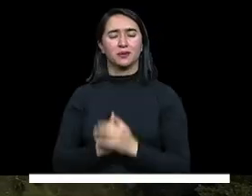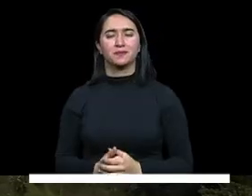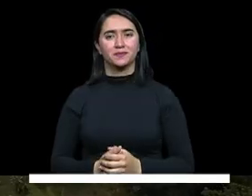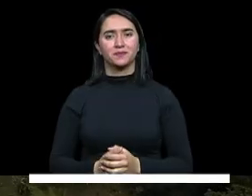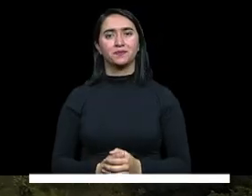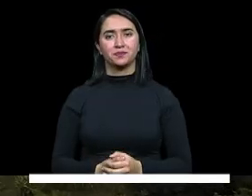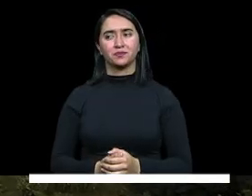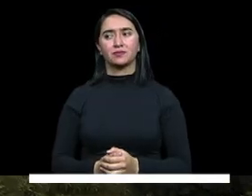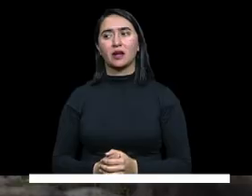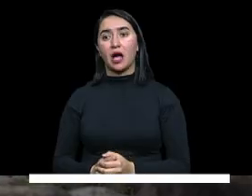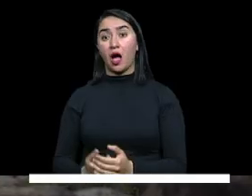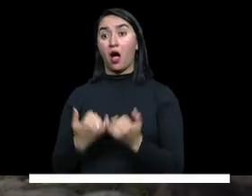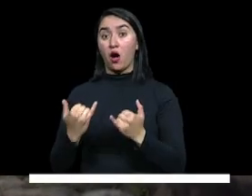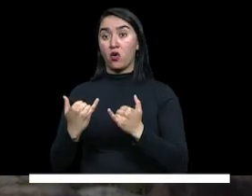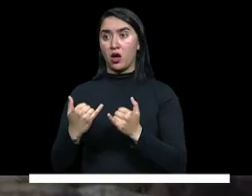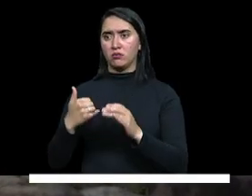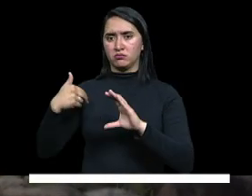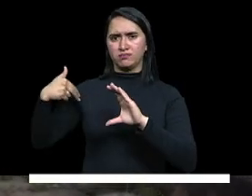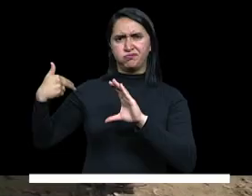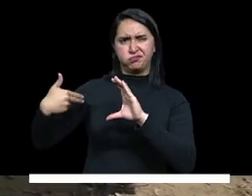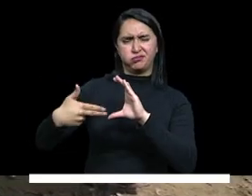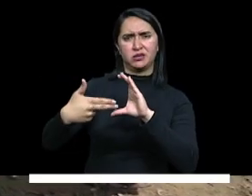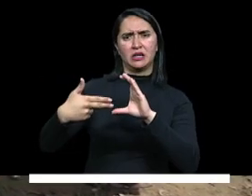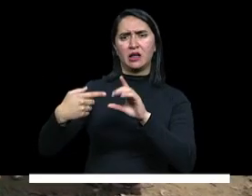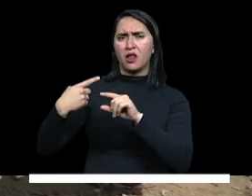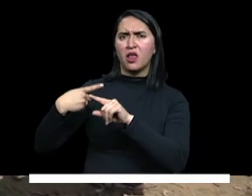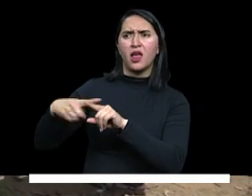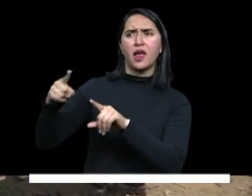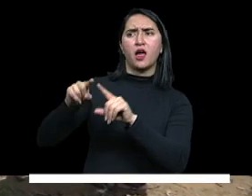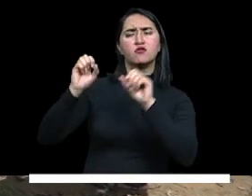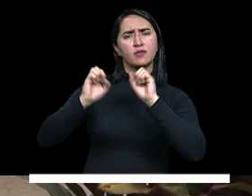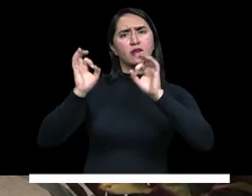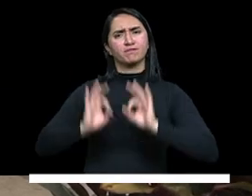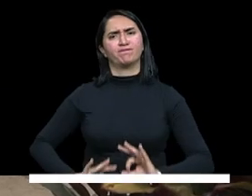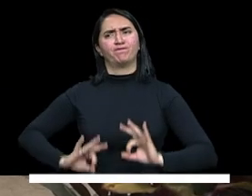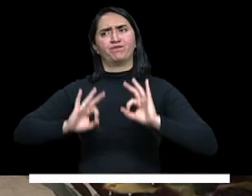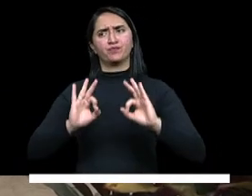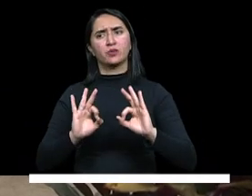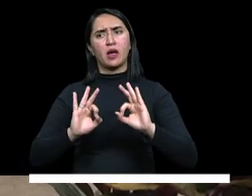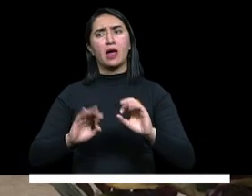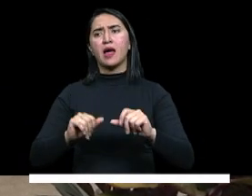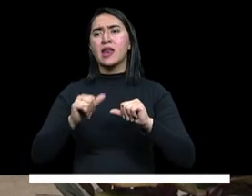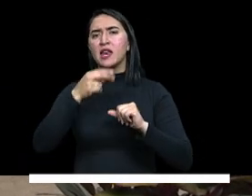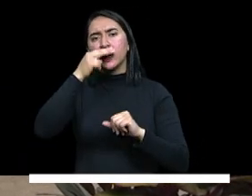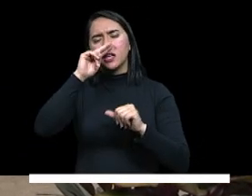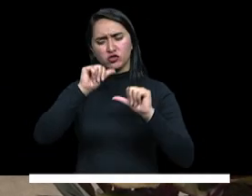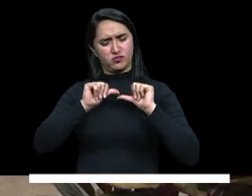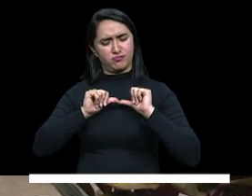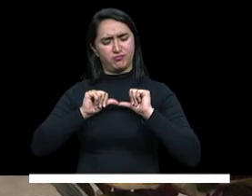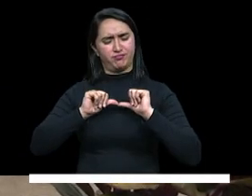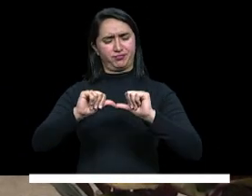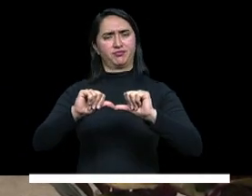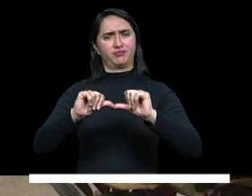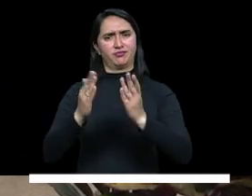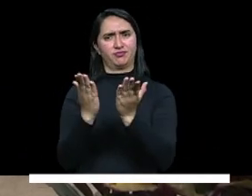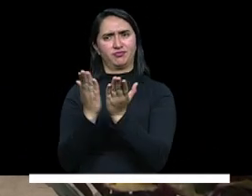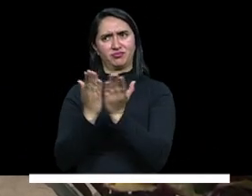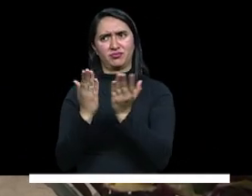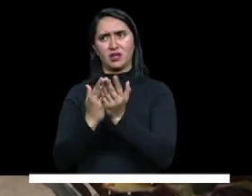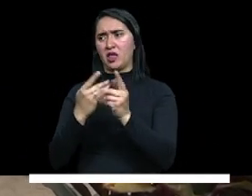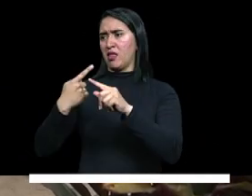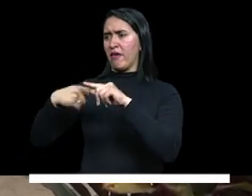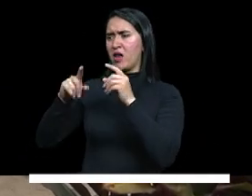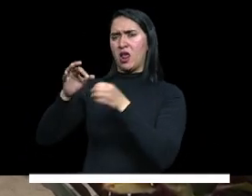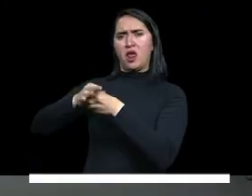con estas obras seguramente vamos a garantizar la permanencia de nuestros niños que vienen de